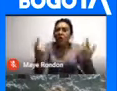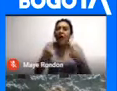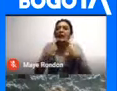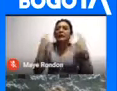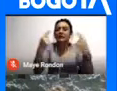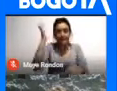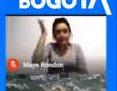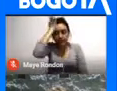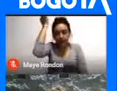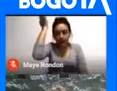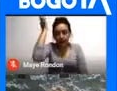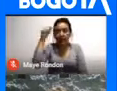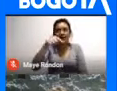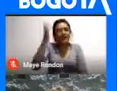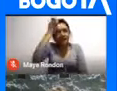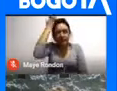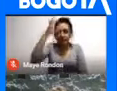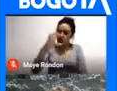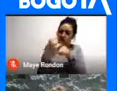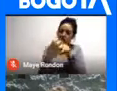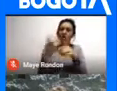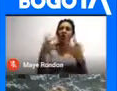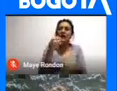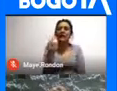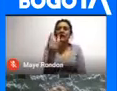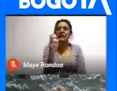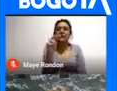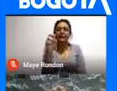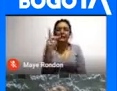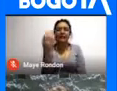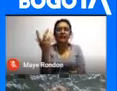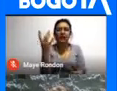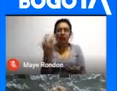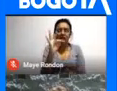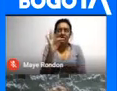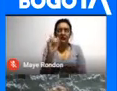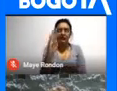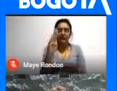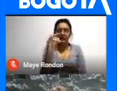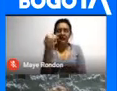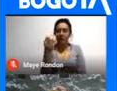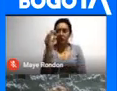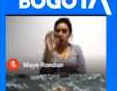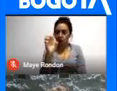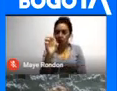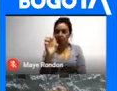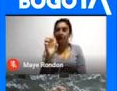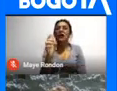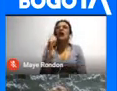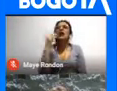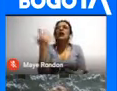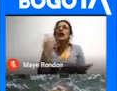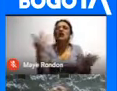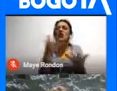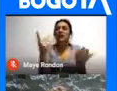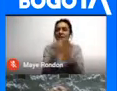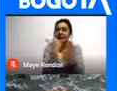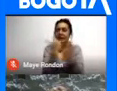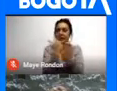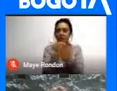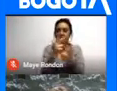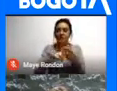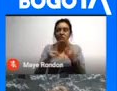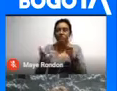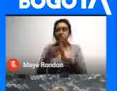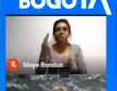piedra Esta es una piedra Que está en el cerro De Quinin En Tibacuy Es uno de esos libros Donde Nuestros ancestros